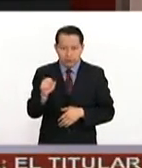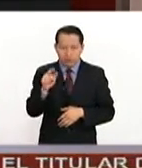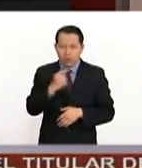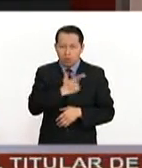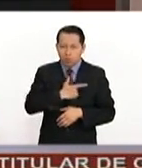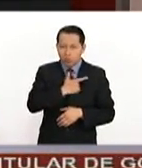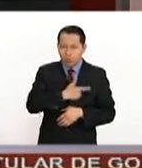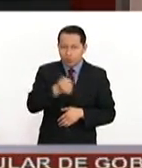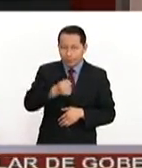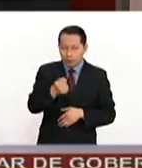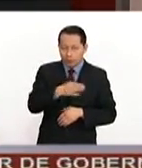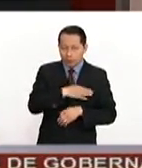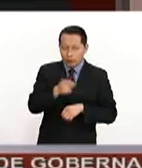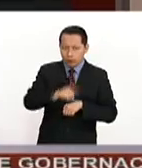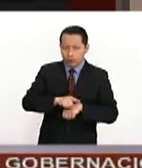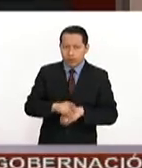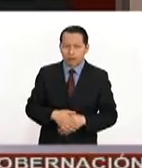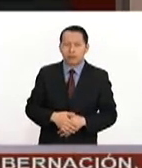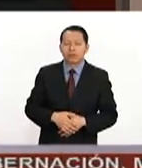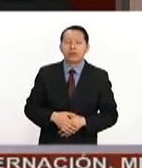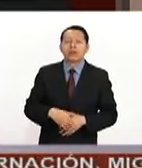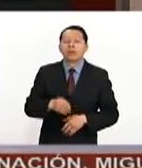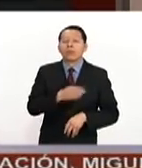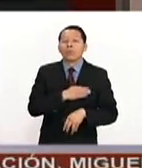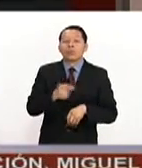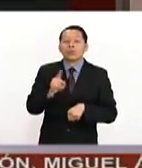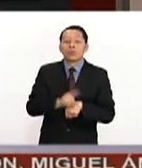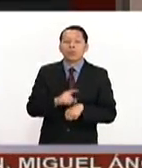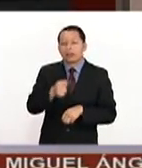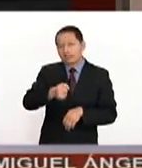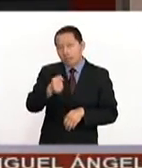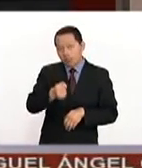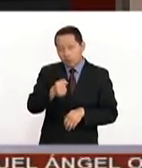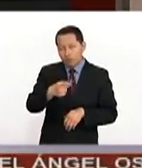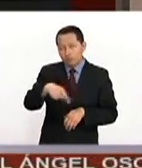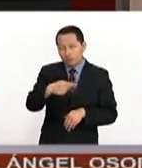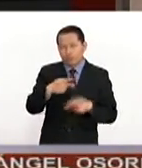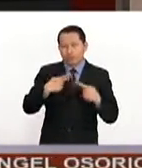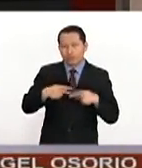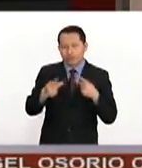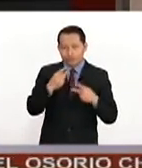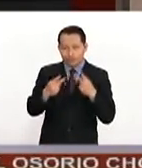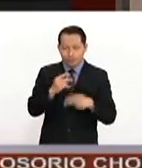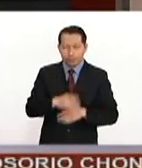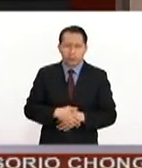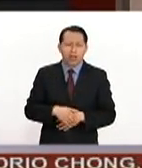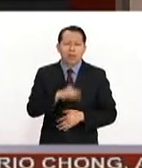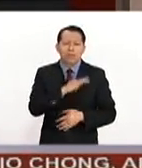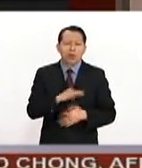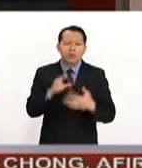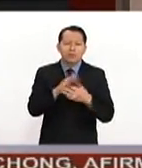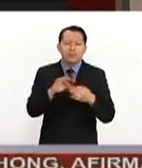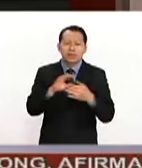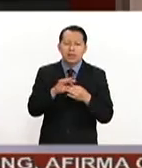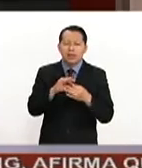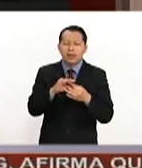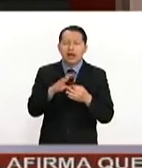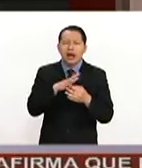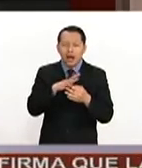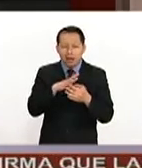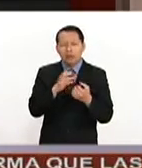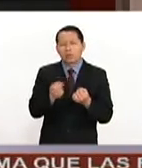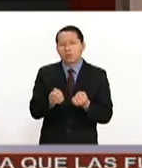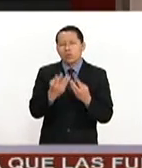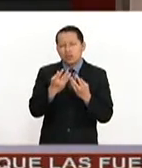saludarte, muy buenos días. Buenos días, un saludo al auditorio. Para que nos informes sobre esta cifra que,